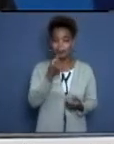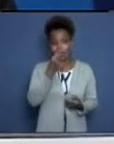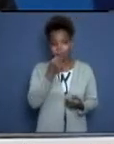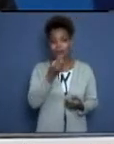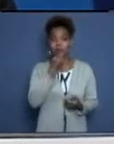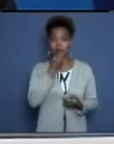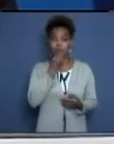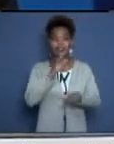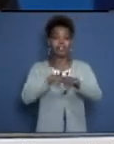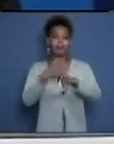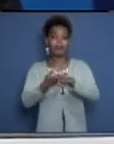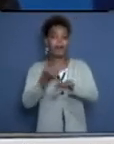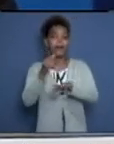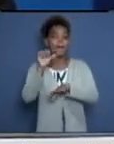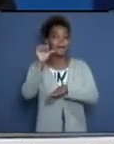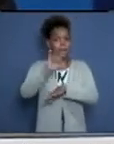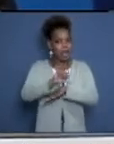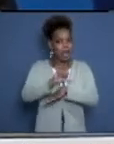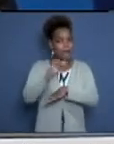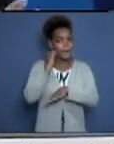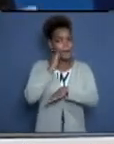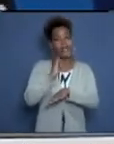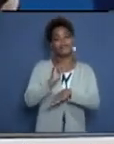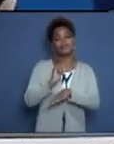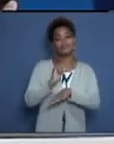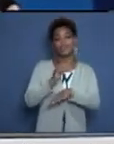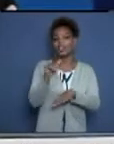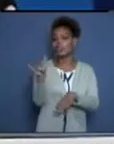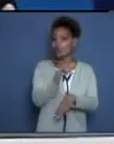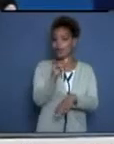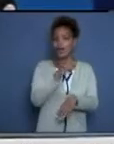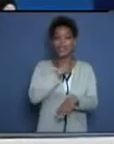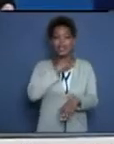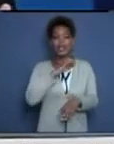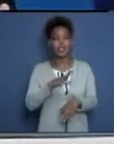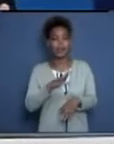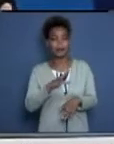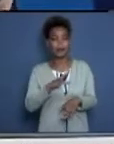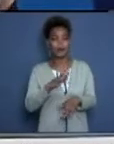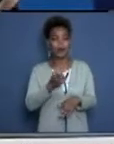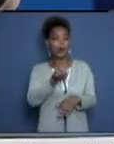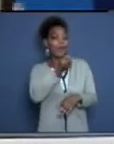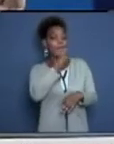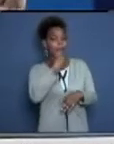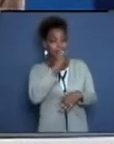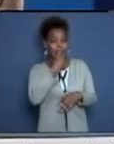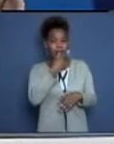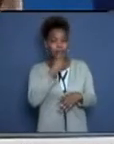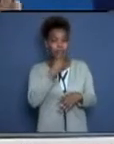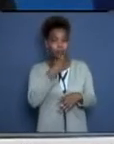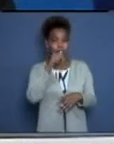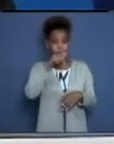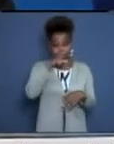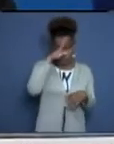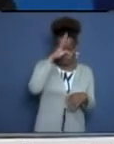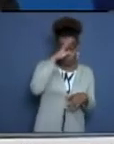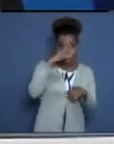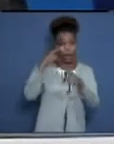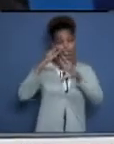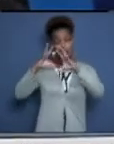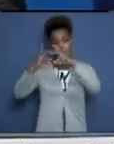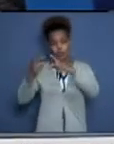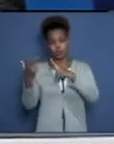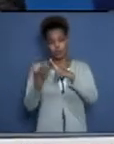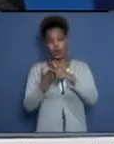mismo pasa con los antibióticos. Los antibióticos a nivel mundial y en Cuba solamente han generado dos problemas. Uno,